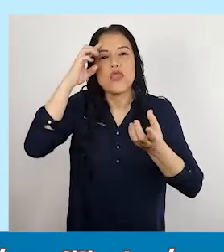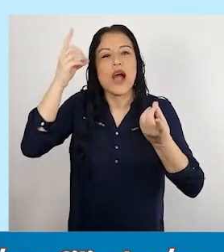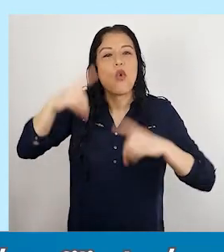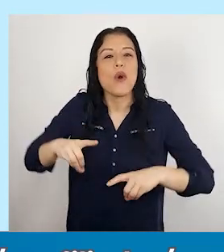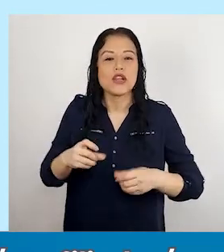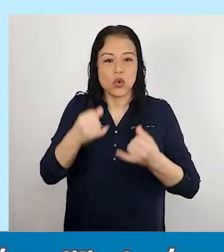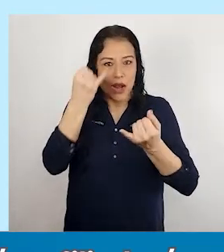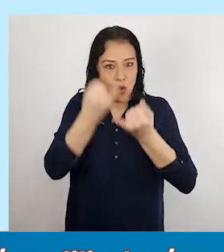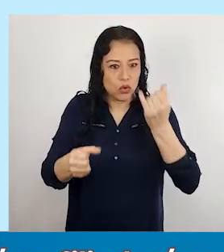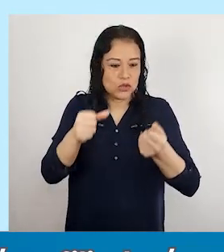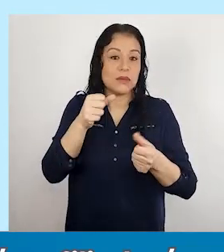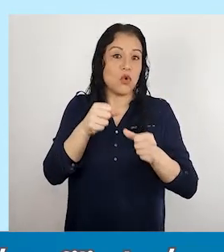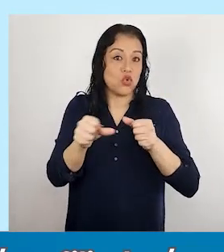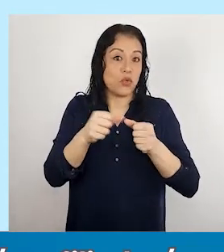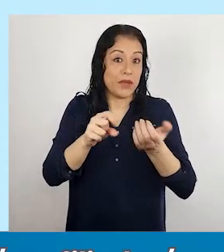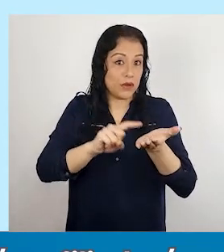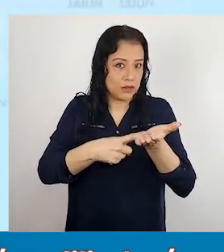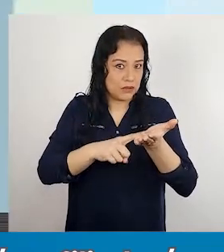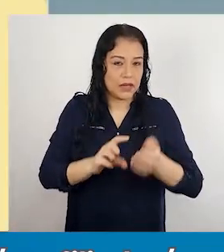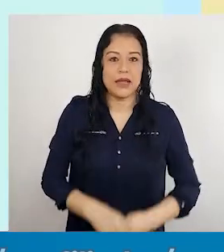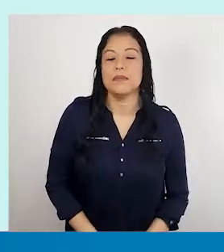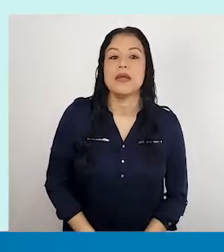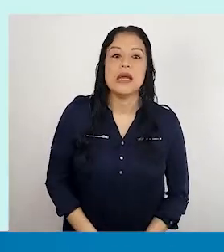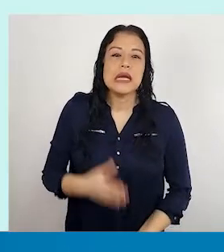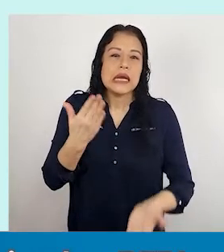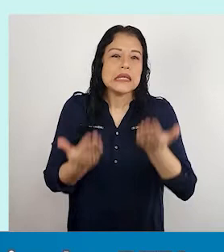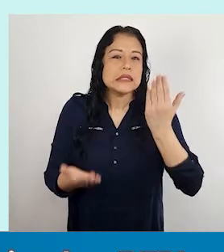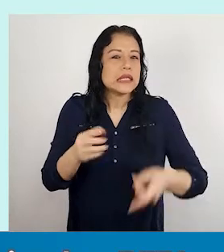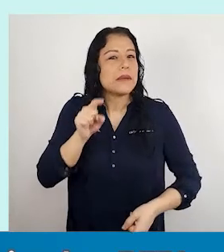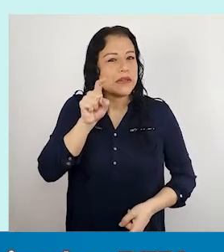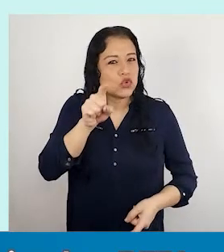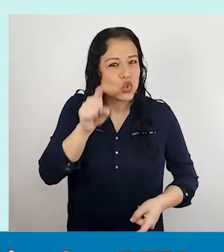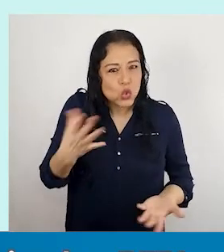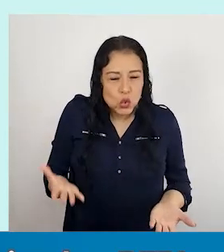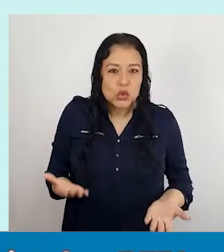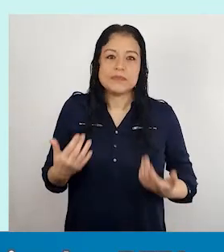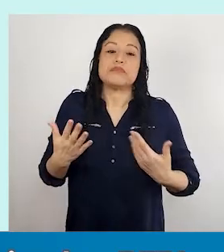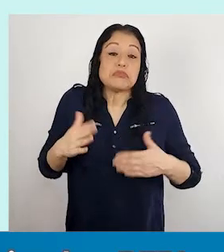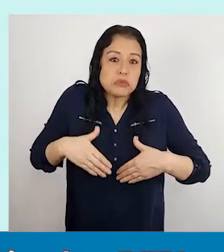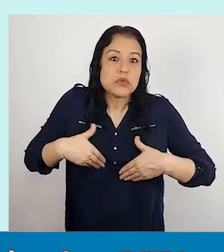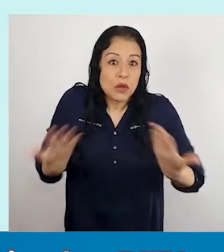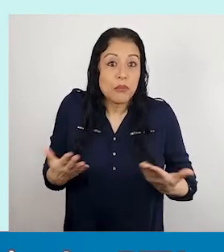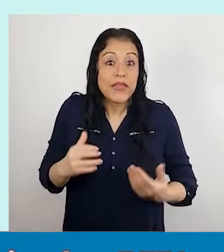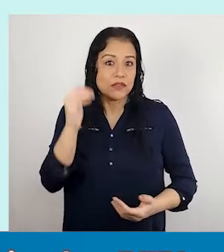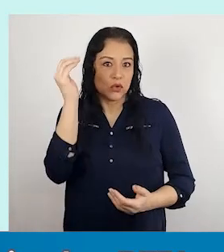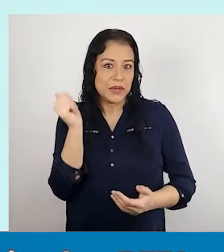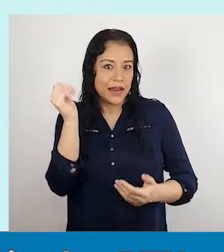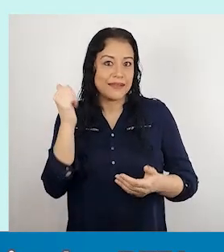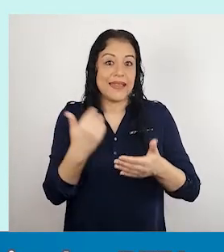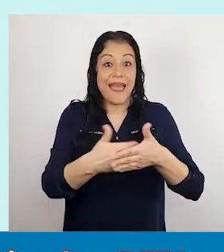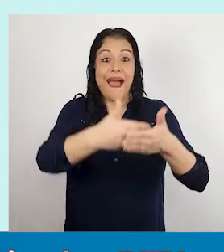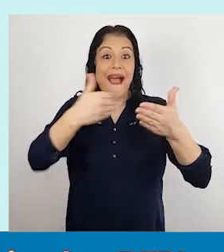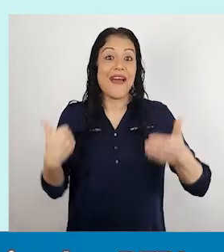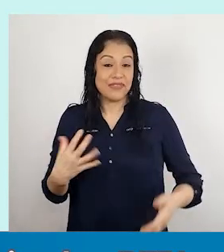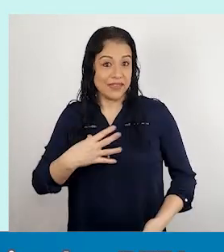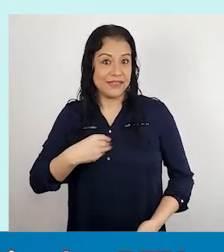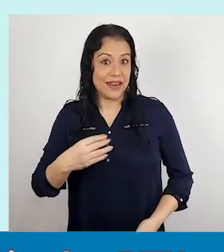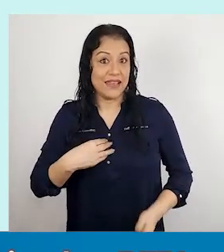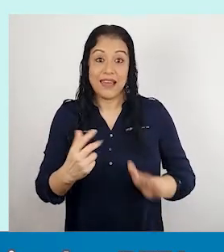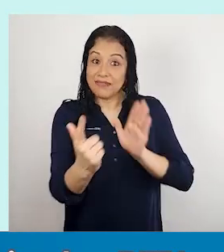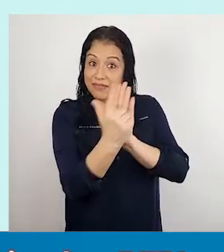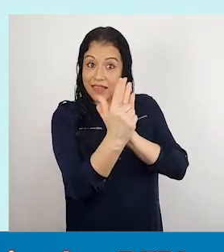según el último dígito de su DNI. Si calificas para acceder al régimen de jubilación